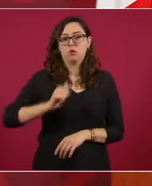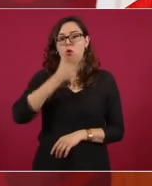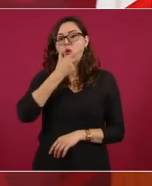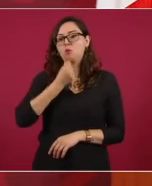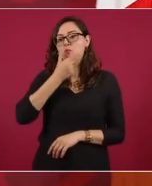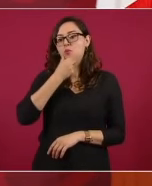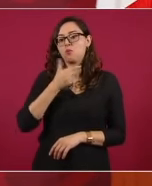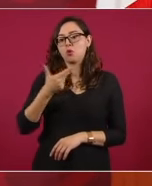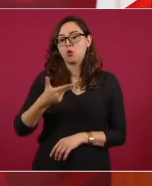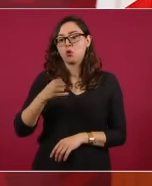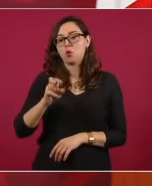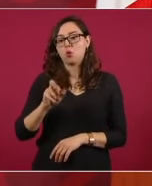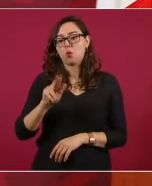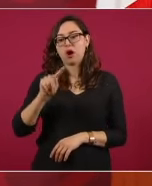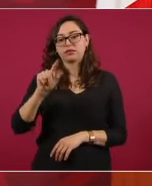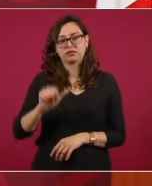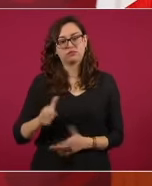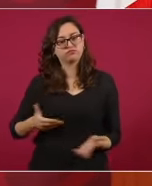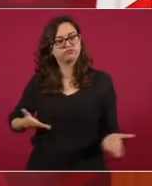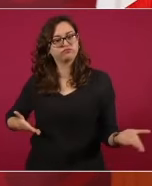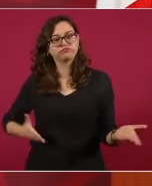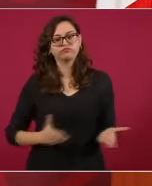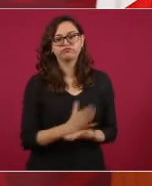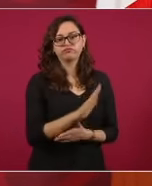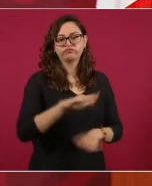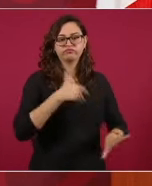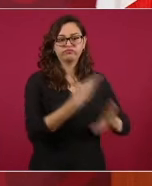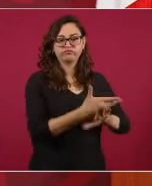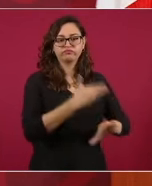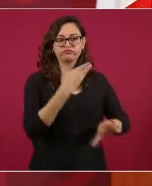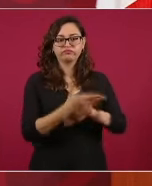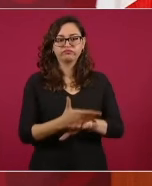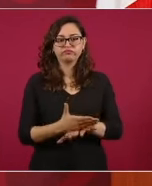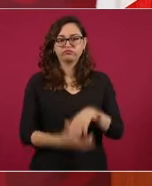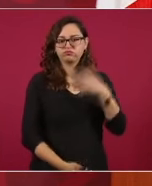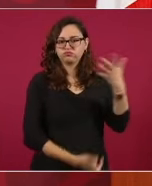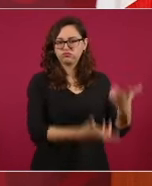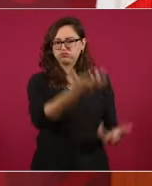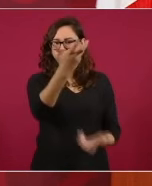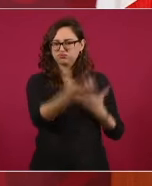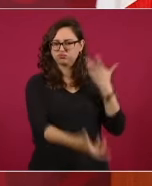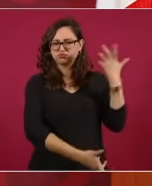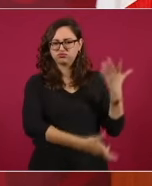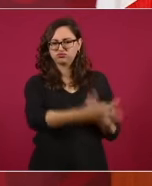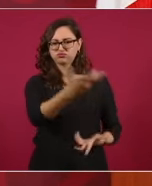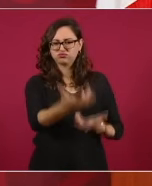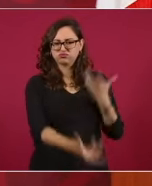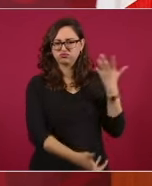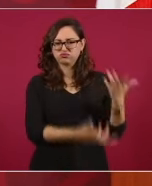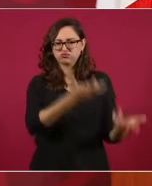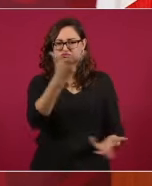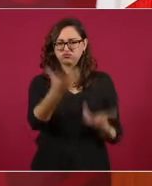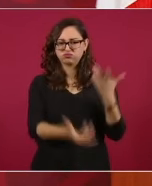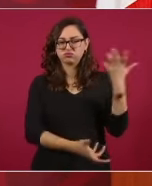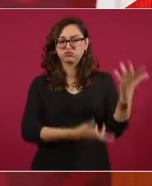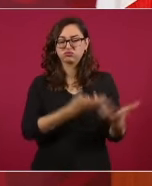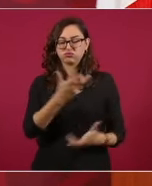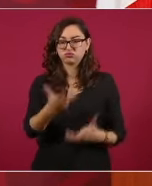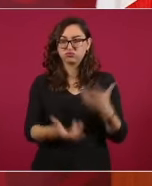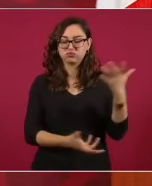antes de la quincena trágica, porque mandaban